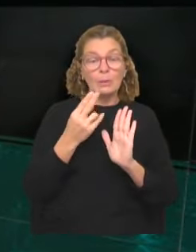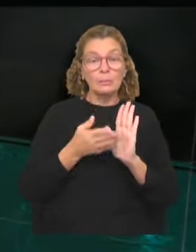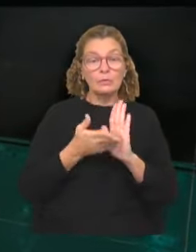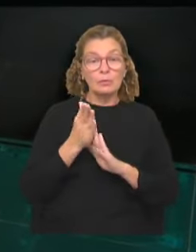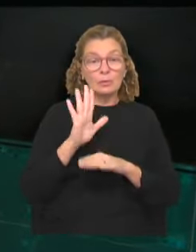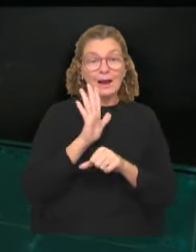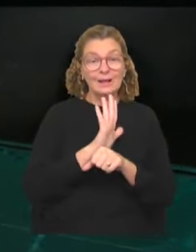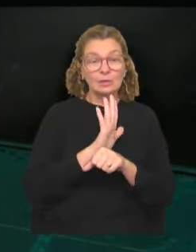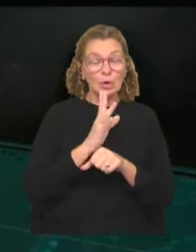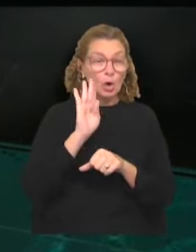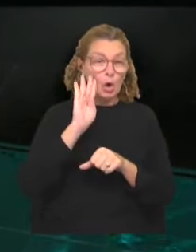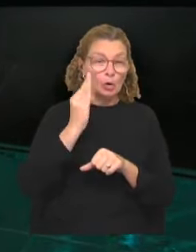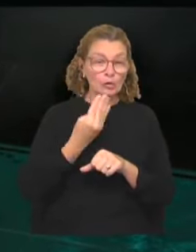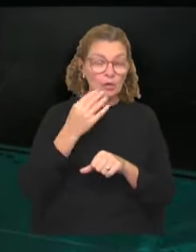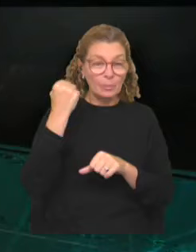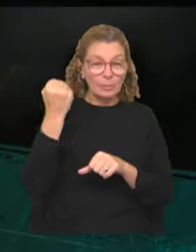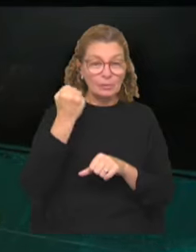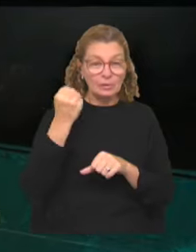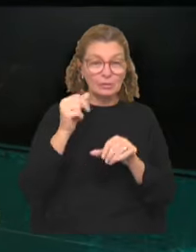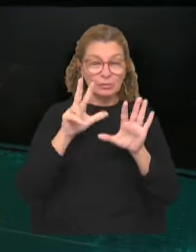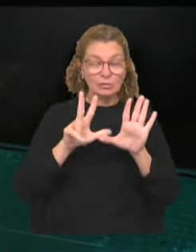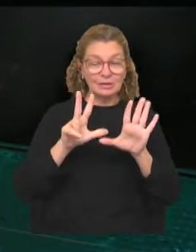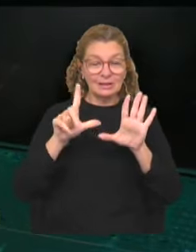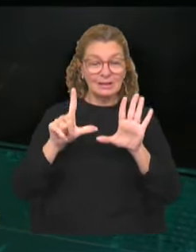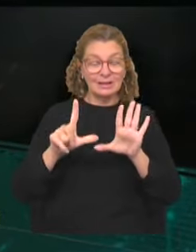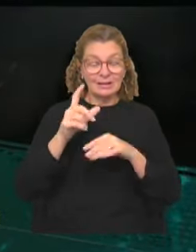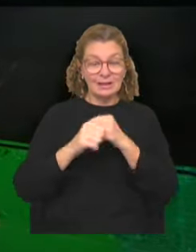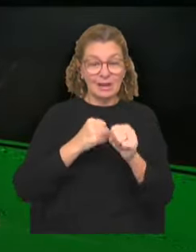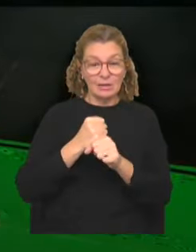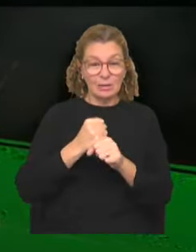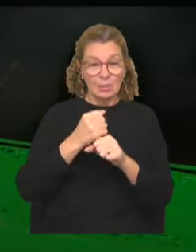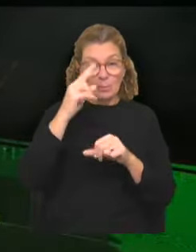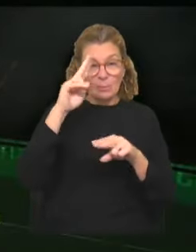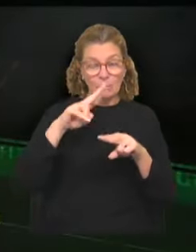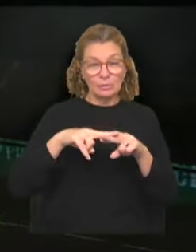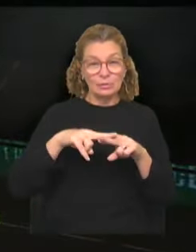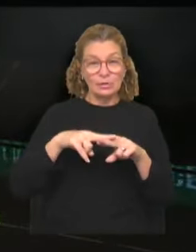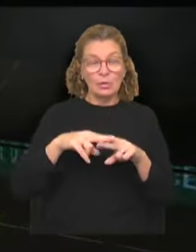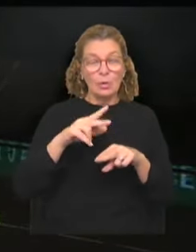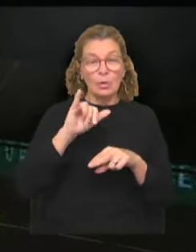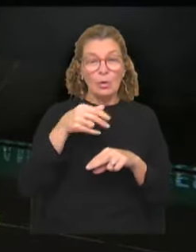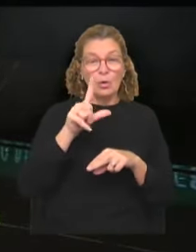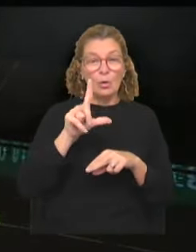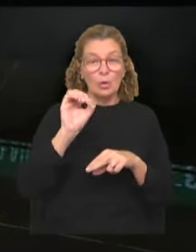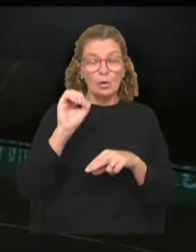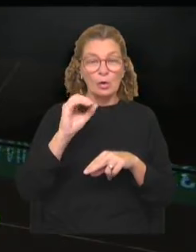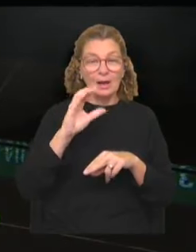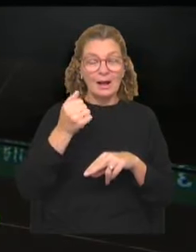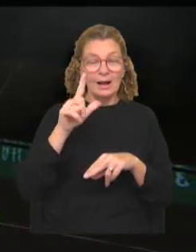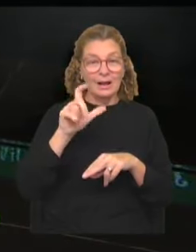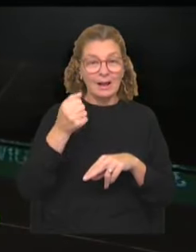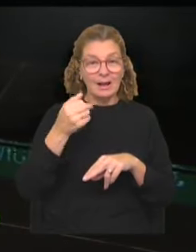actor sumamente reconocido y querido. A los 87 años falleció Julio Calcaño, histórico actor de la comedia